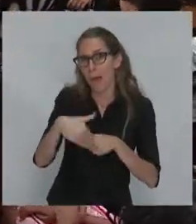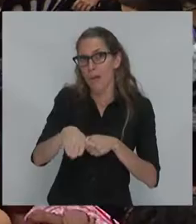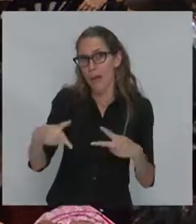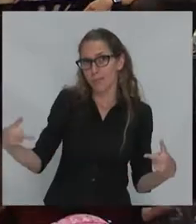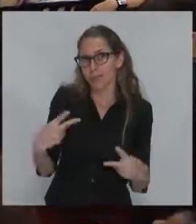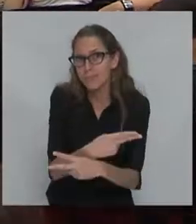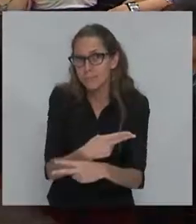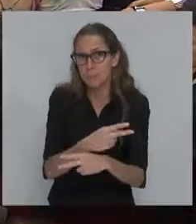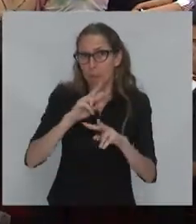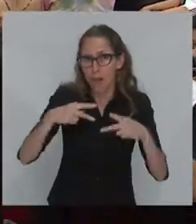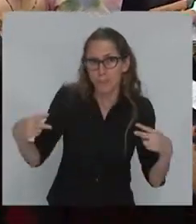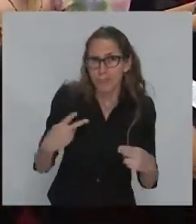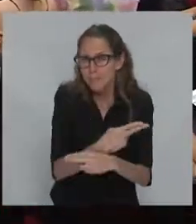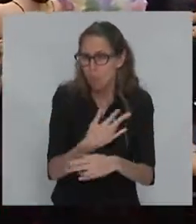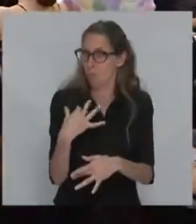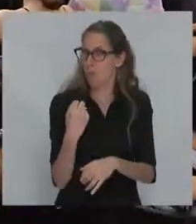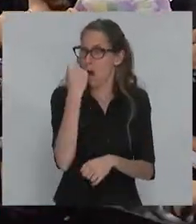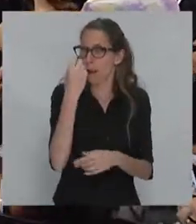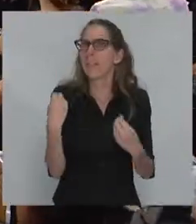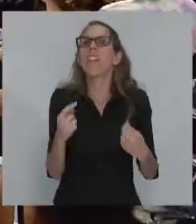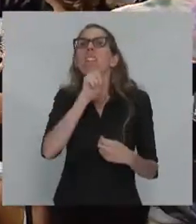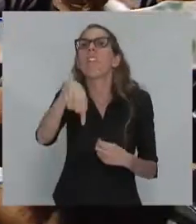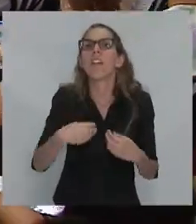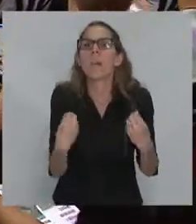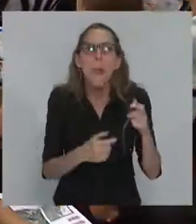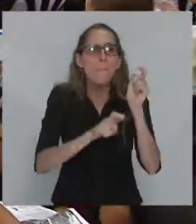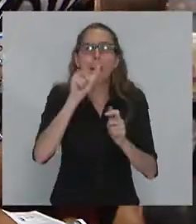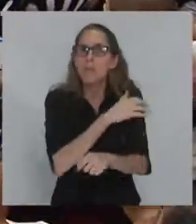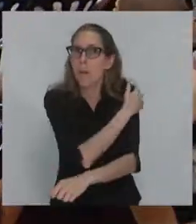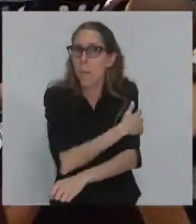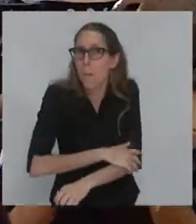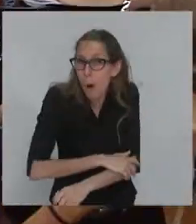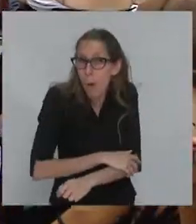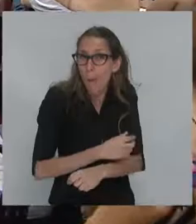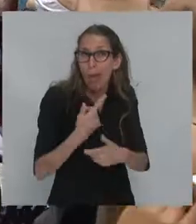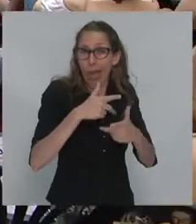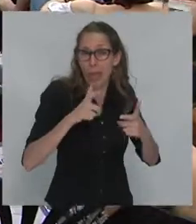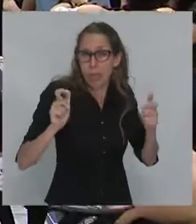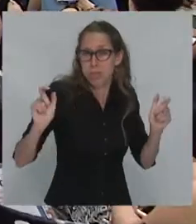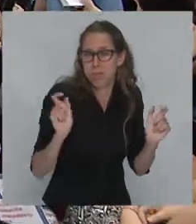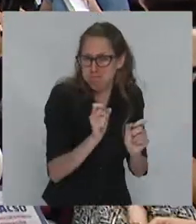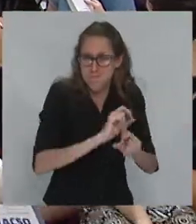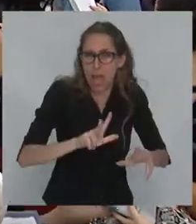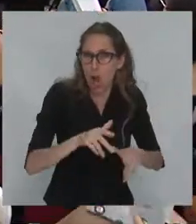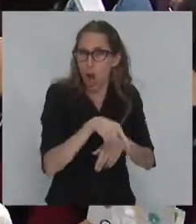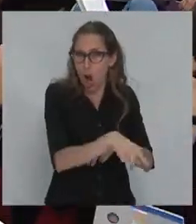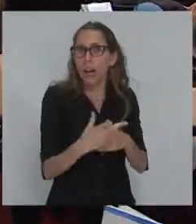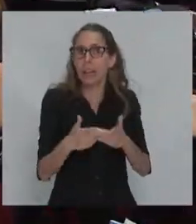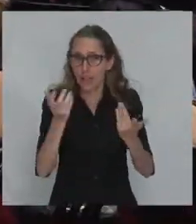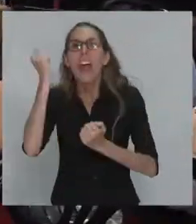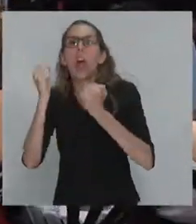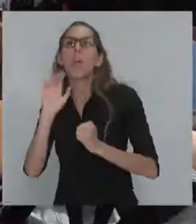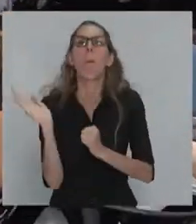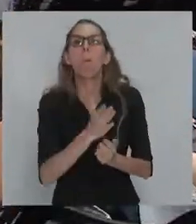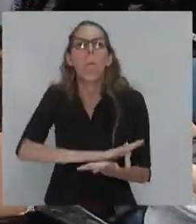brutal. Y que significa que la esperanza de vida de los más pobres va a reducida. Eso significa que la economía puede matar. Y